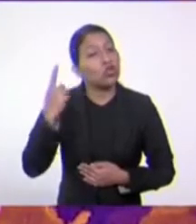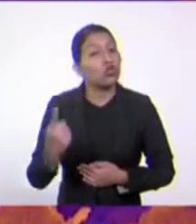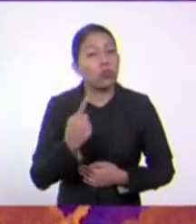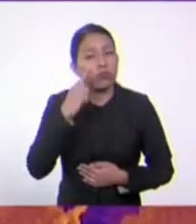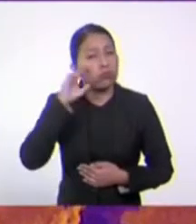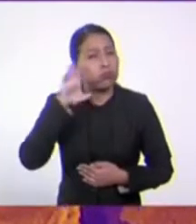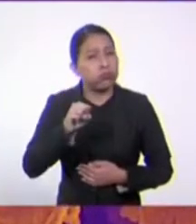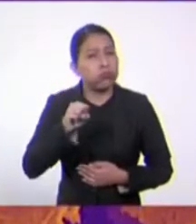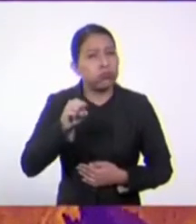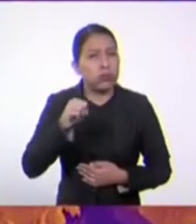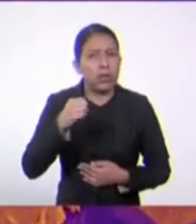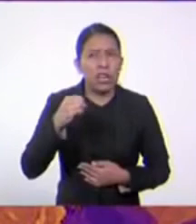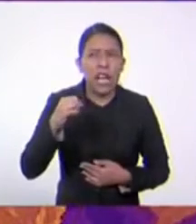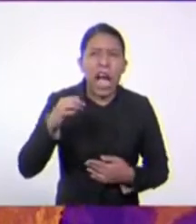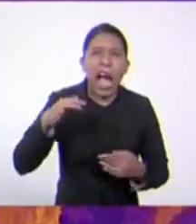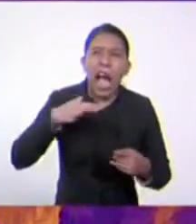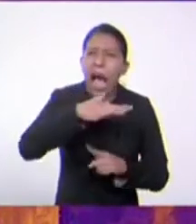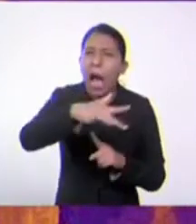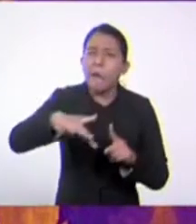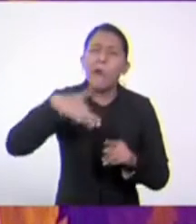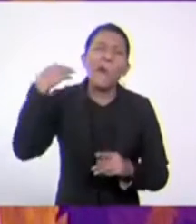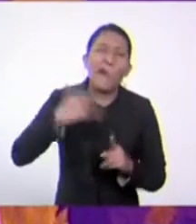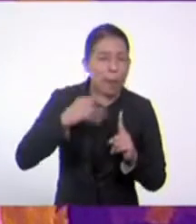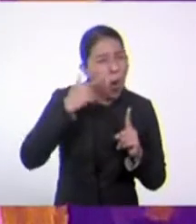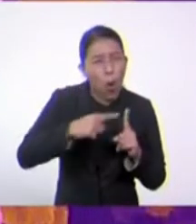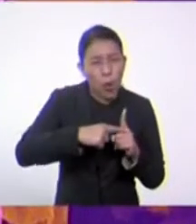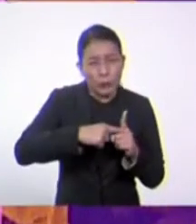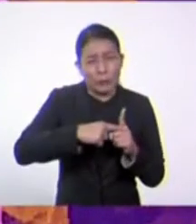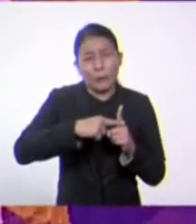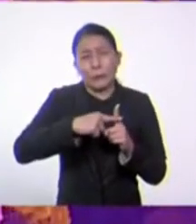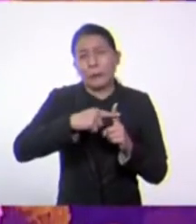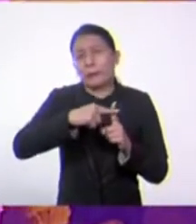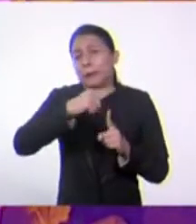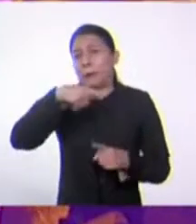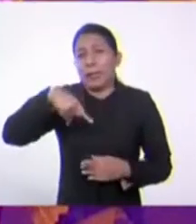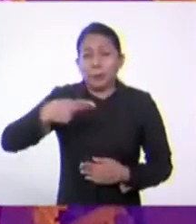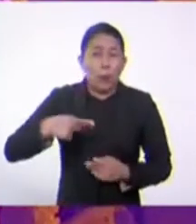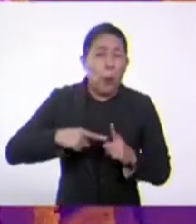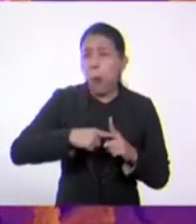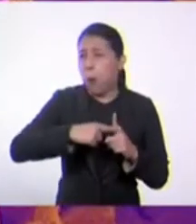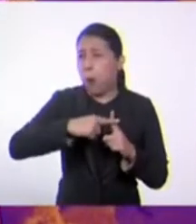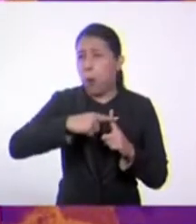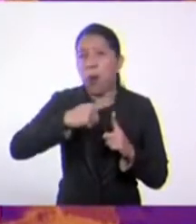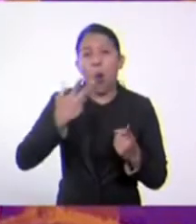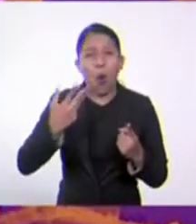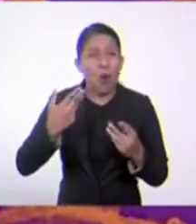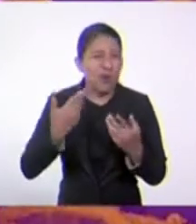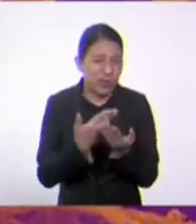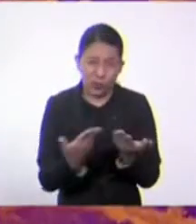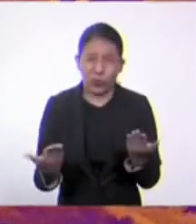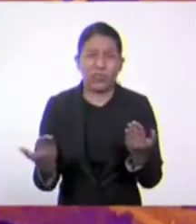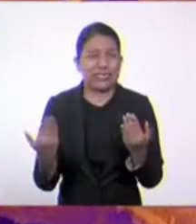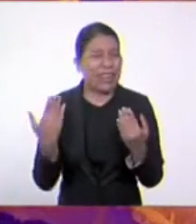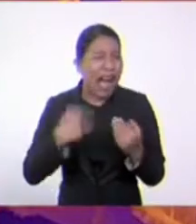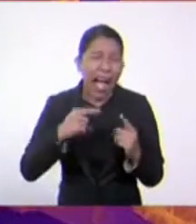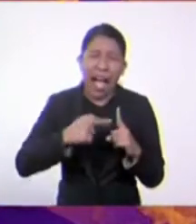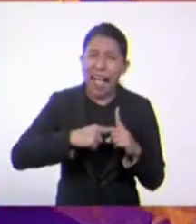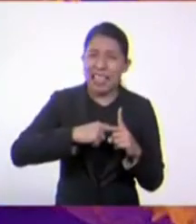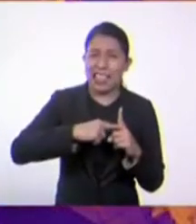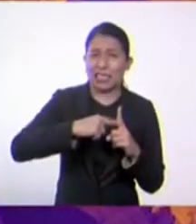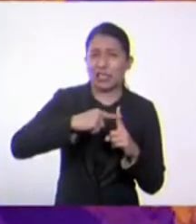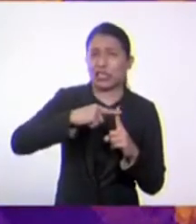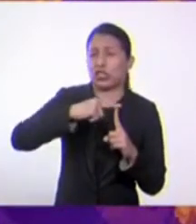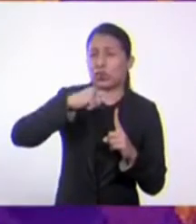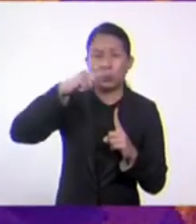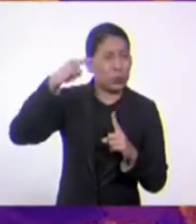en ambientes extremos, temperaturas altas, pHs altos o básicos, también las presiones